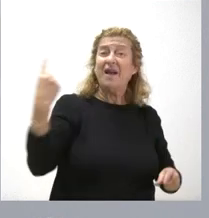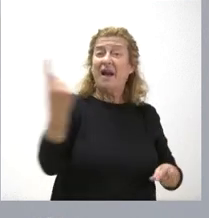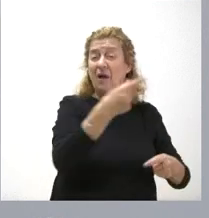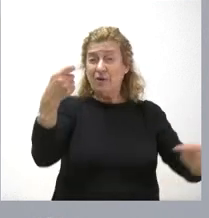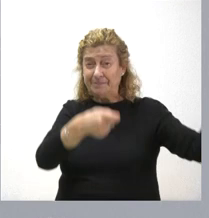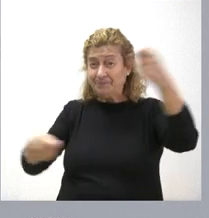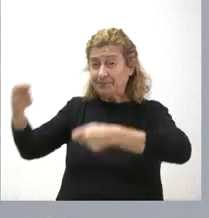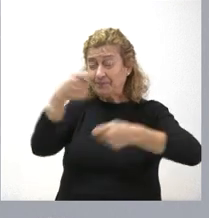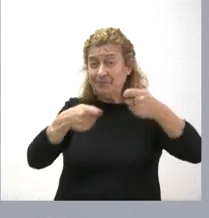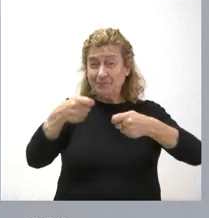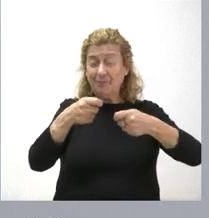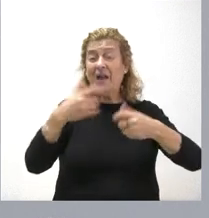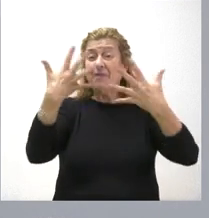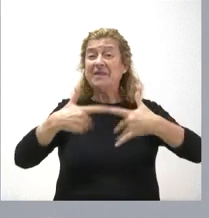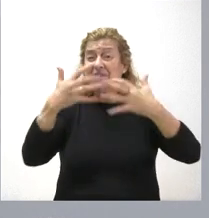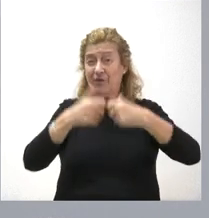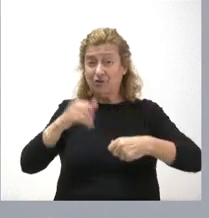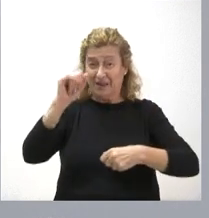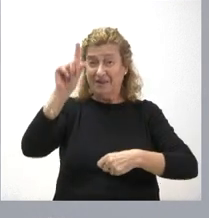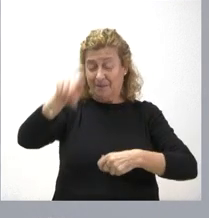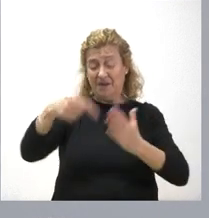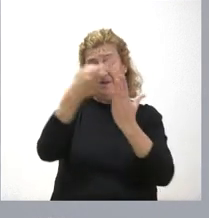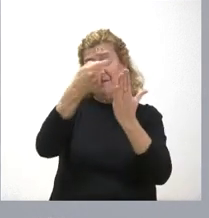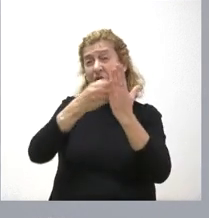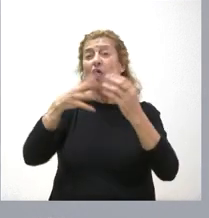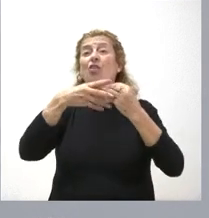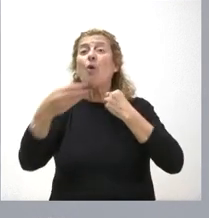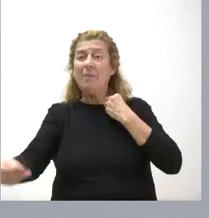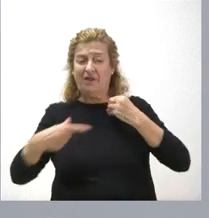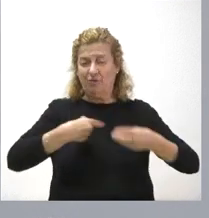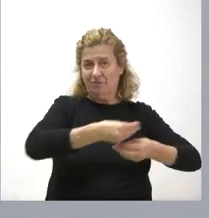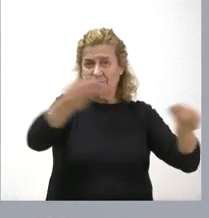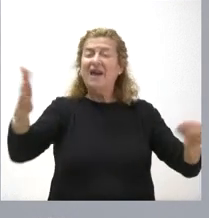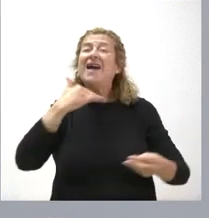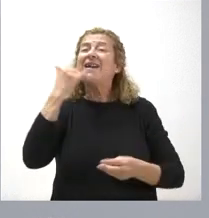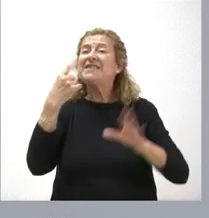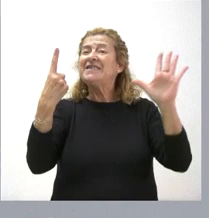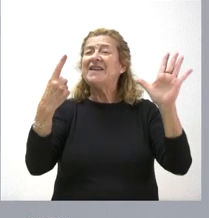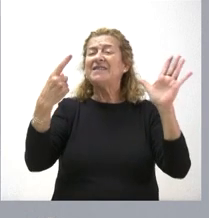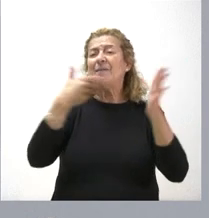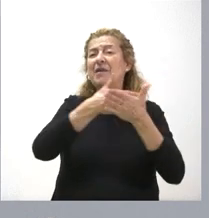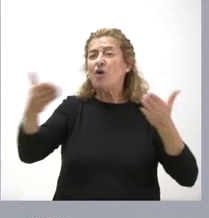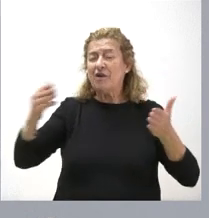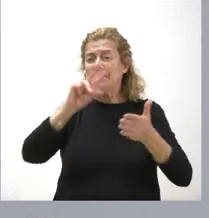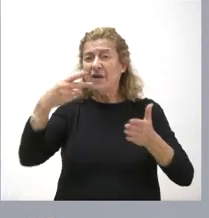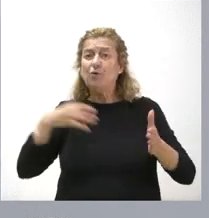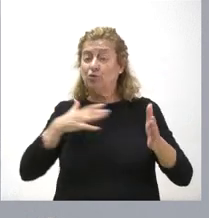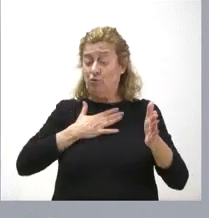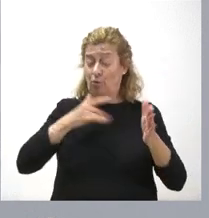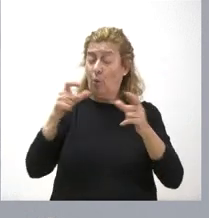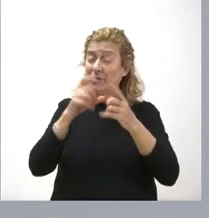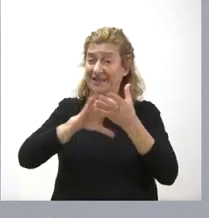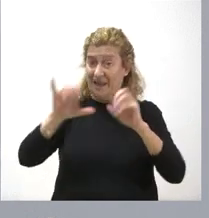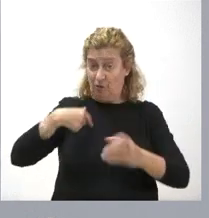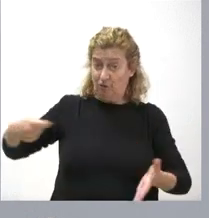de las Administraciones. La tienen ustedes en la documentación que les ha sido entregada. Casi seis millones de euros corresponderán a la Junta de